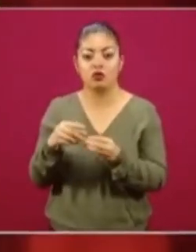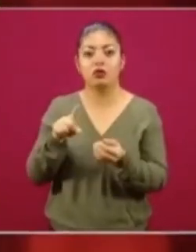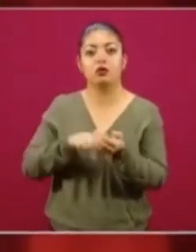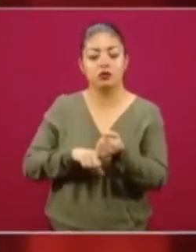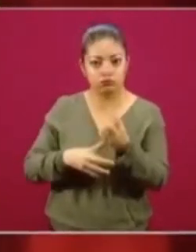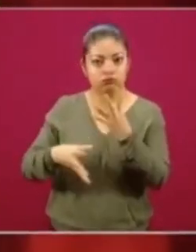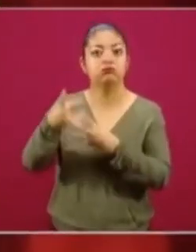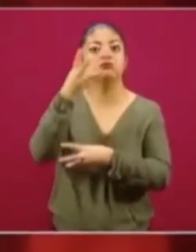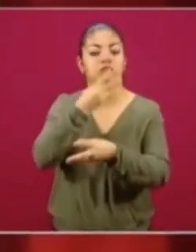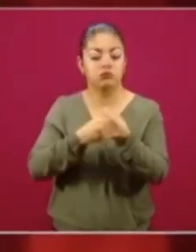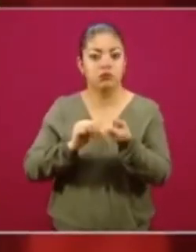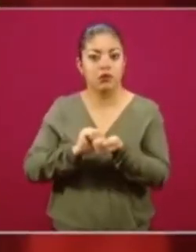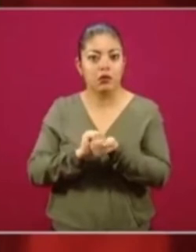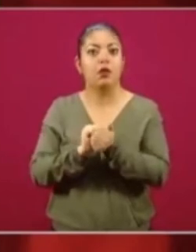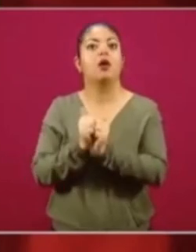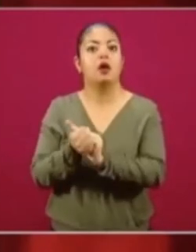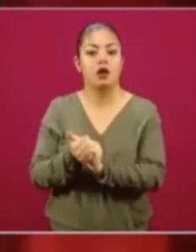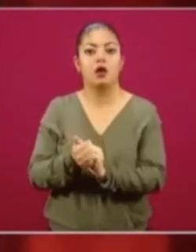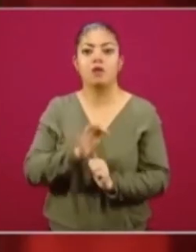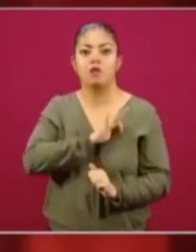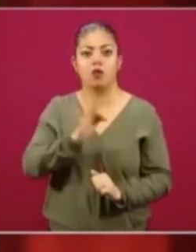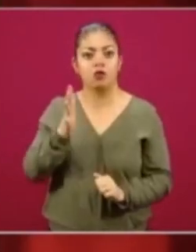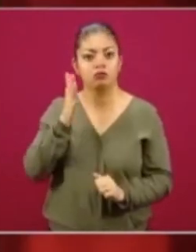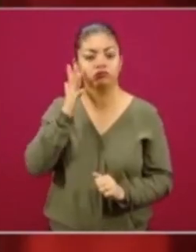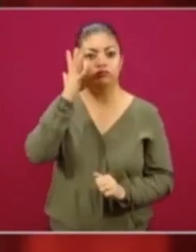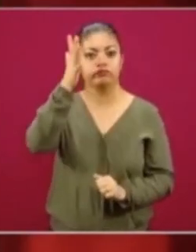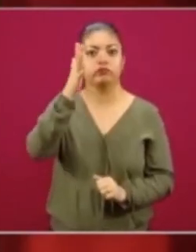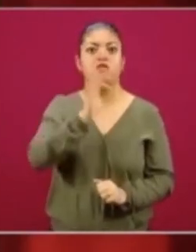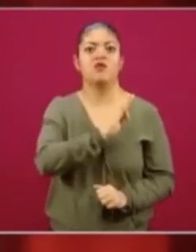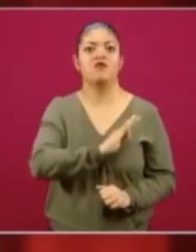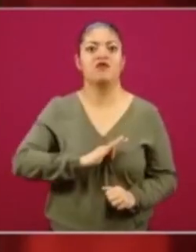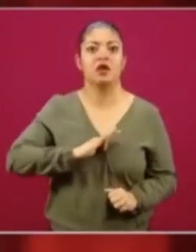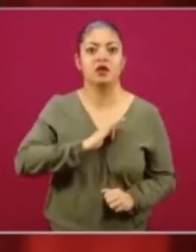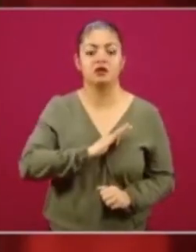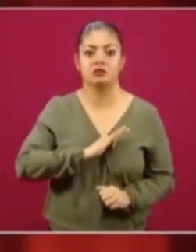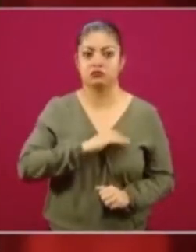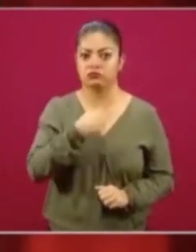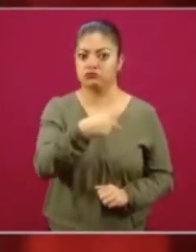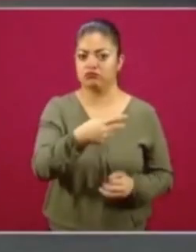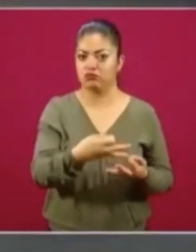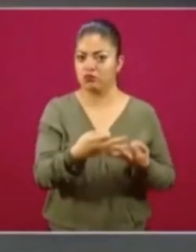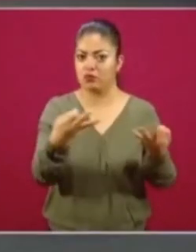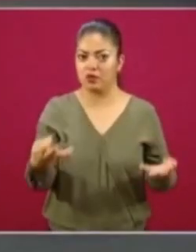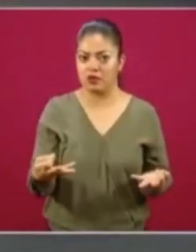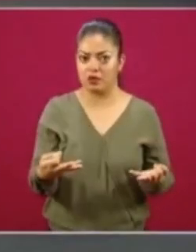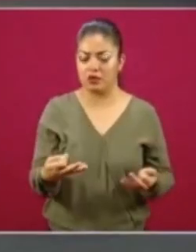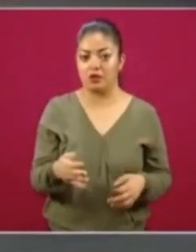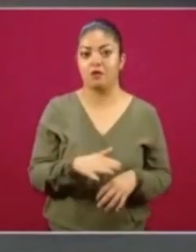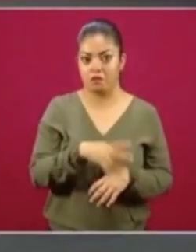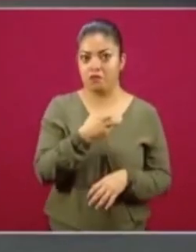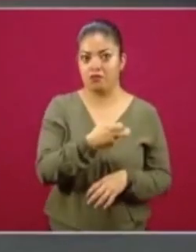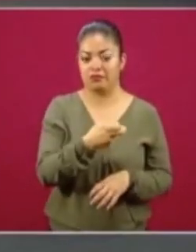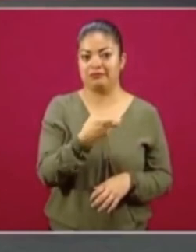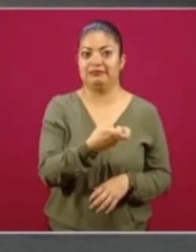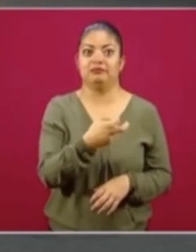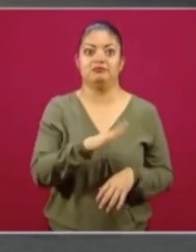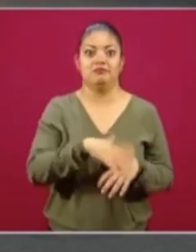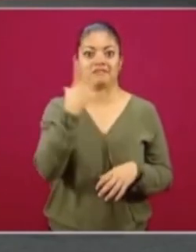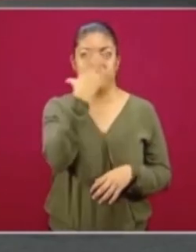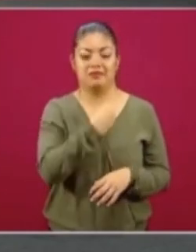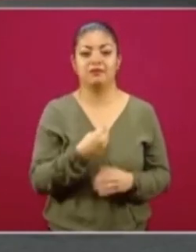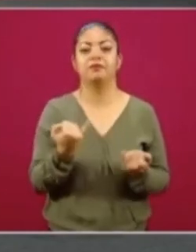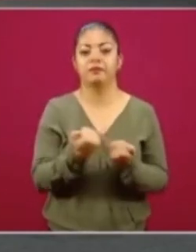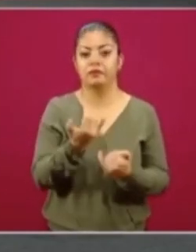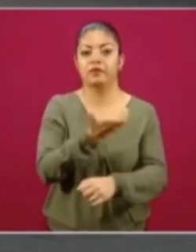espacio de vida y de que pueda haber una expectativa de felicidad en su territorio. Eso lo vuelve bello. Y están nuestros